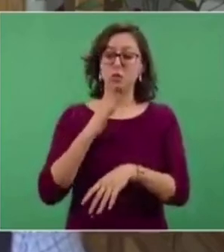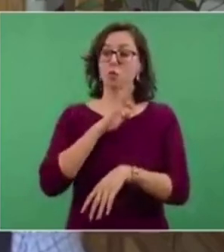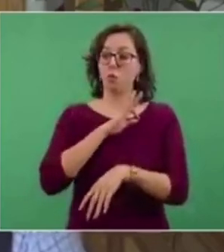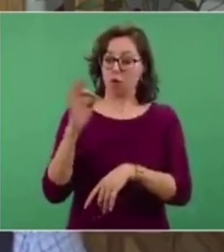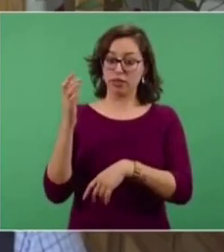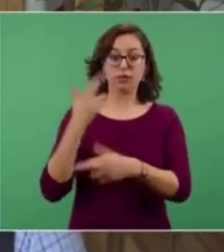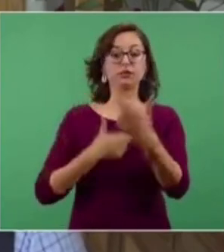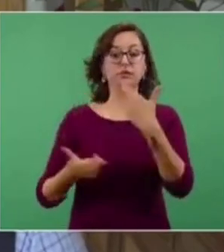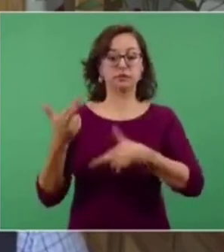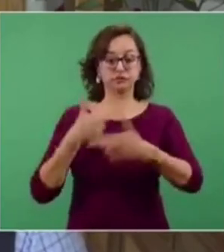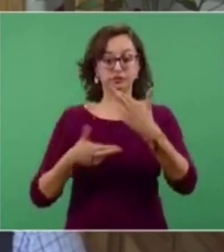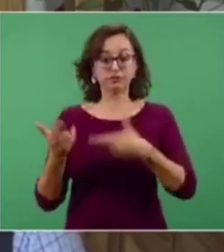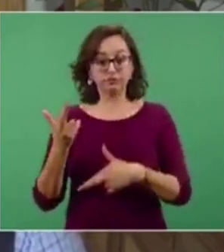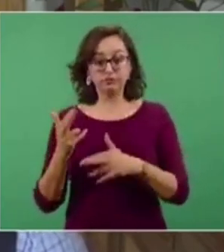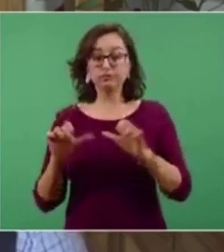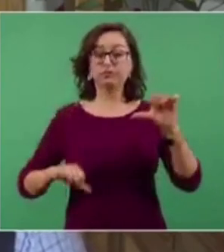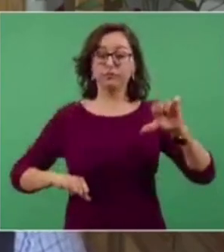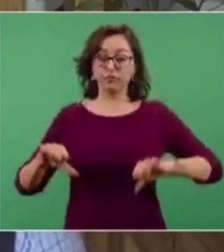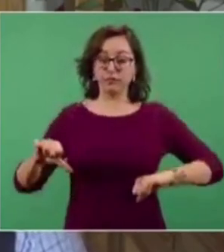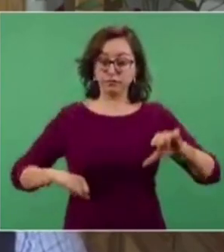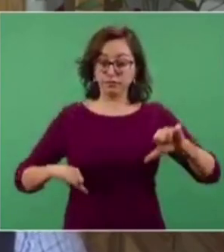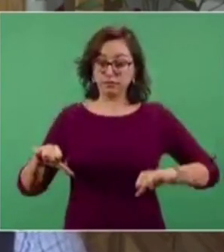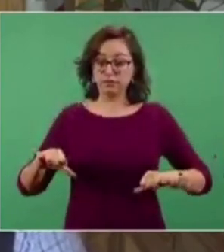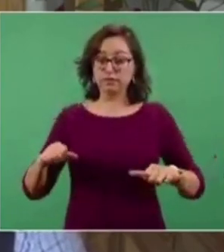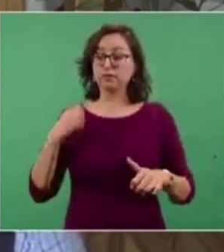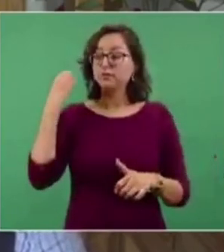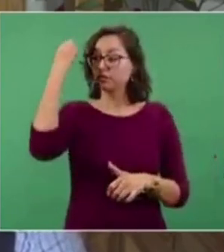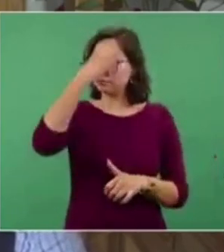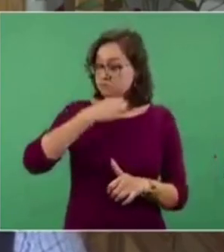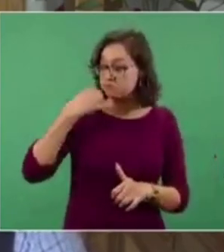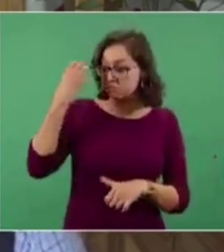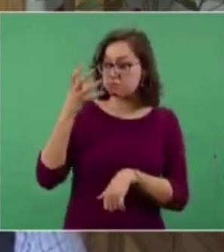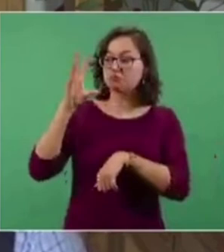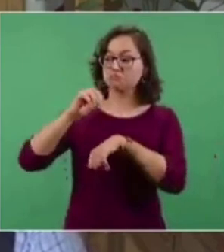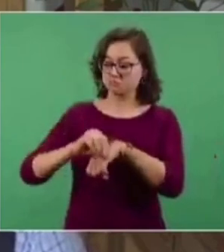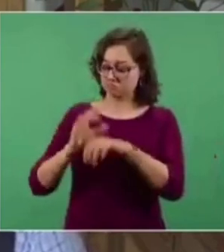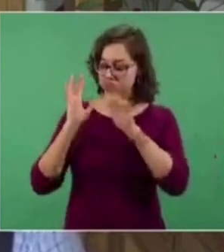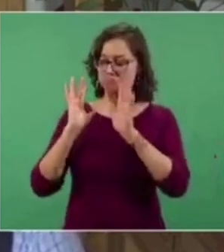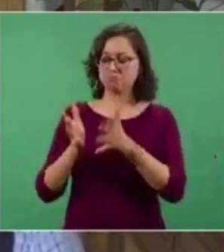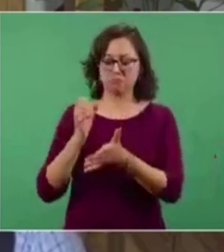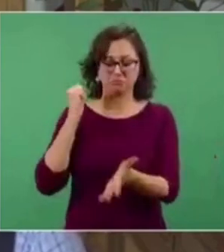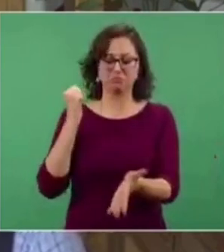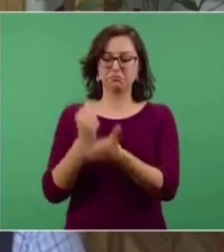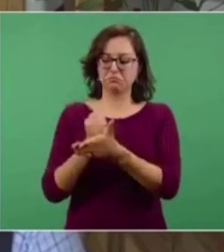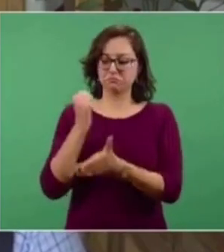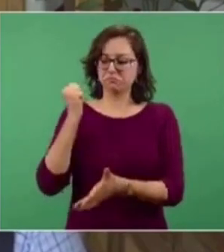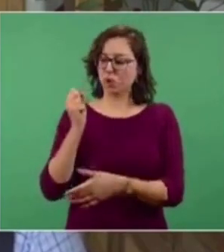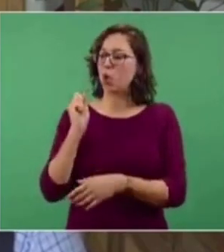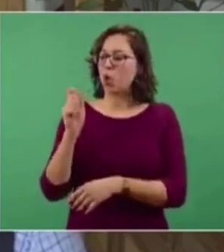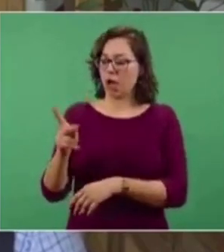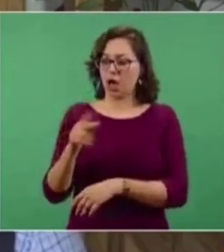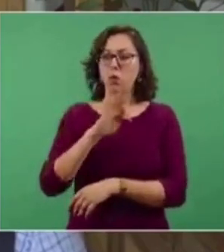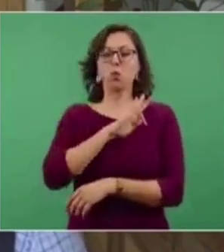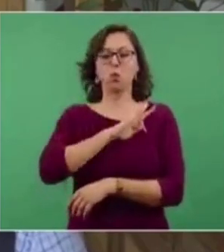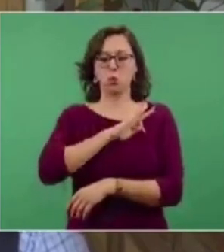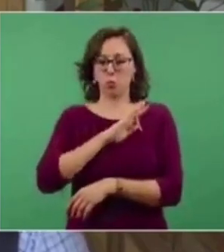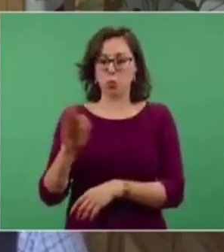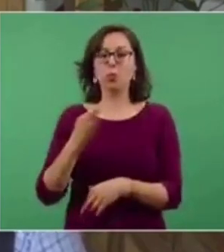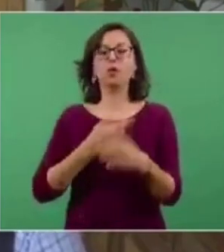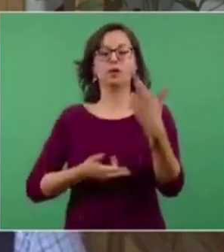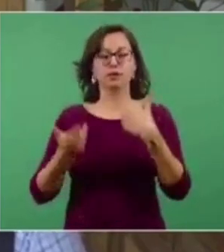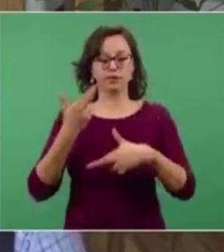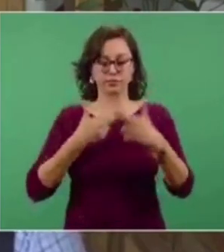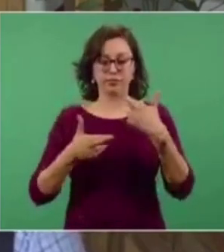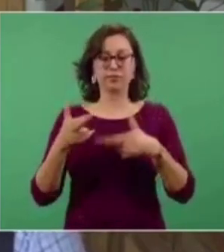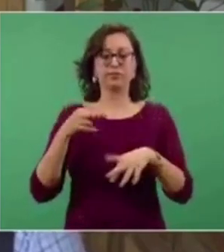actividades y que tenga la valoración médica, que lo autorice y que le dé el ok para que lo pueda hacer, pues